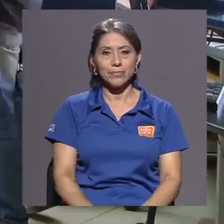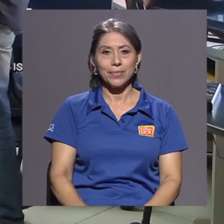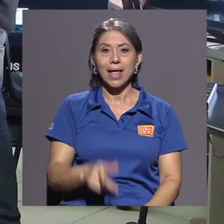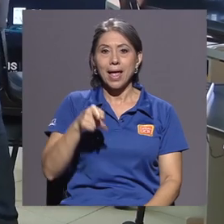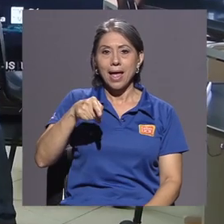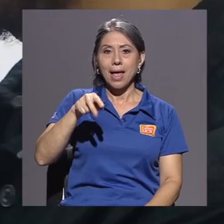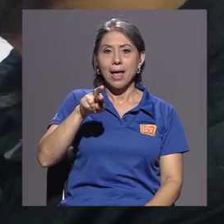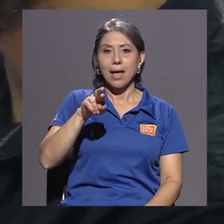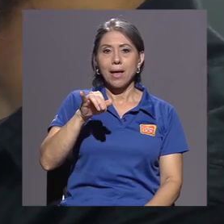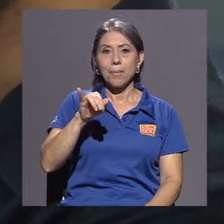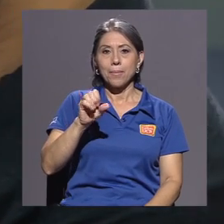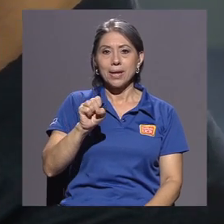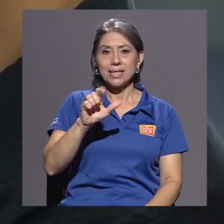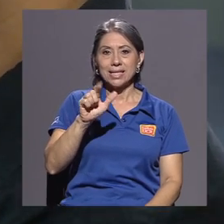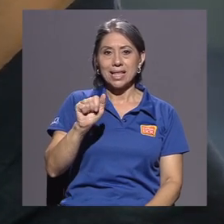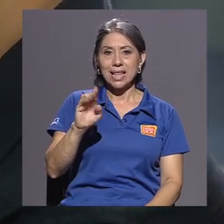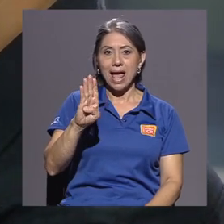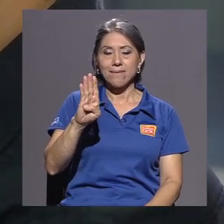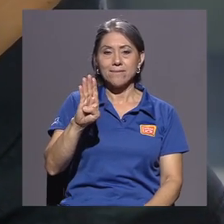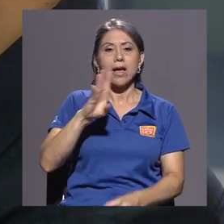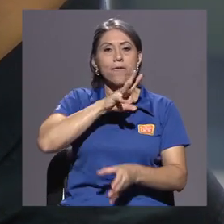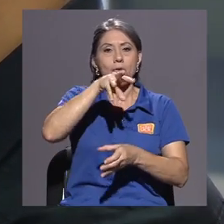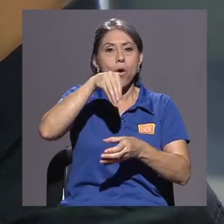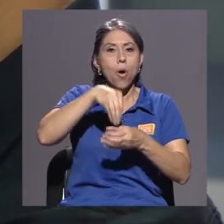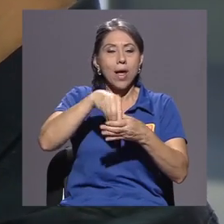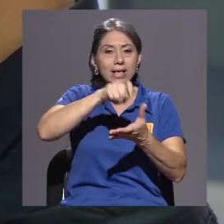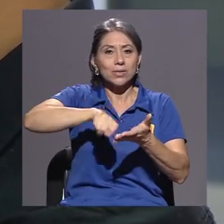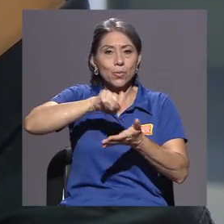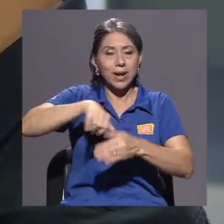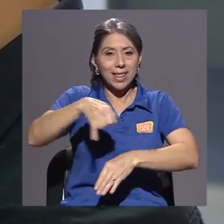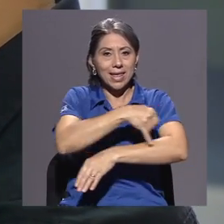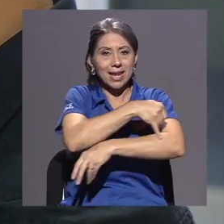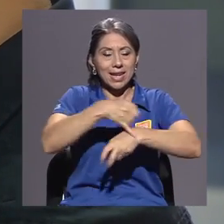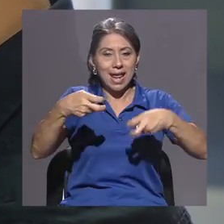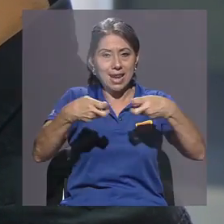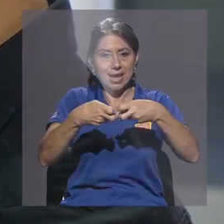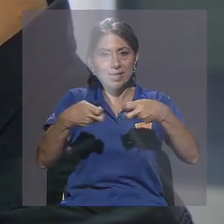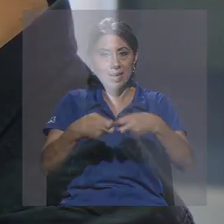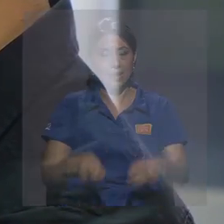El PRIZLAP forma parte de la Escuela de Ingeniería Eléctrica.